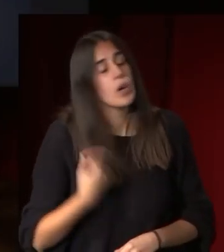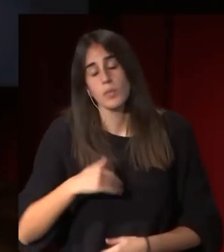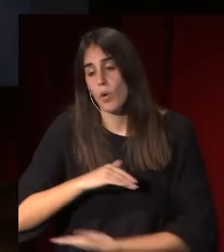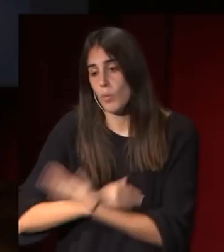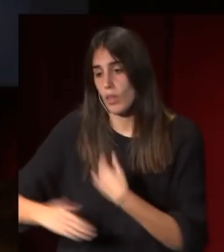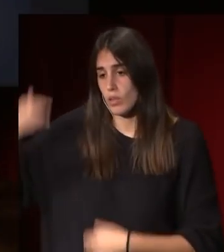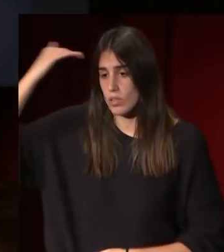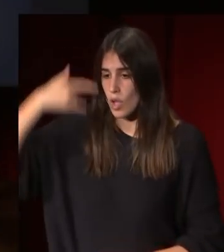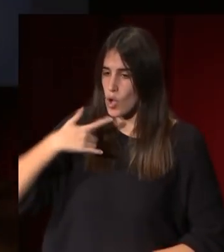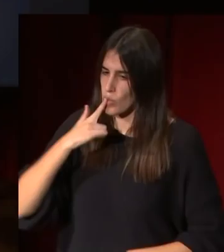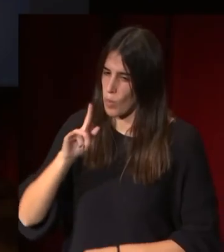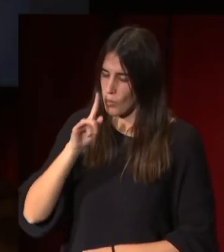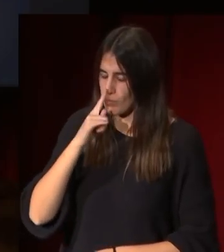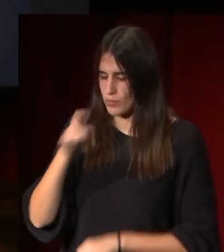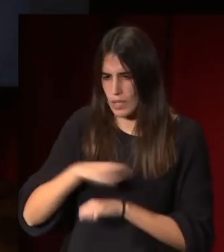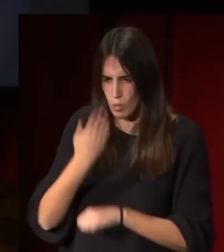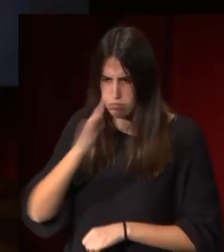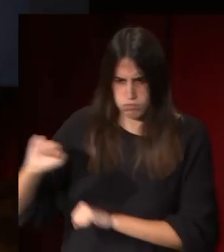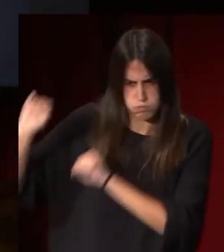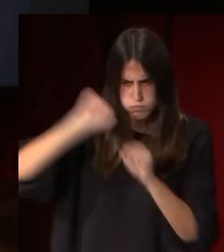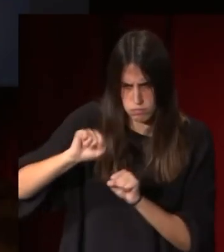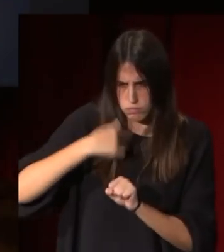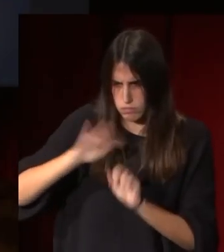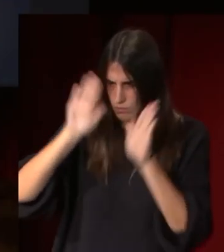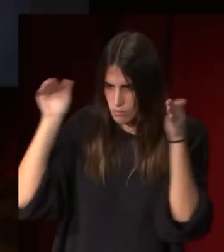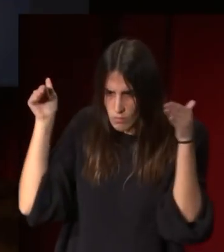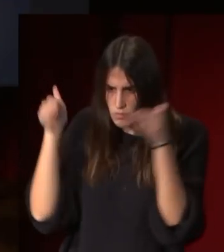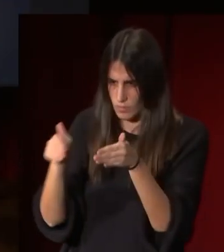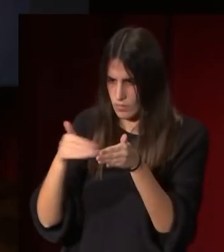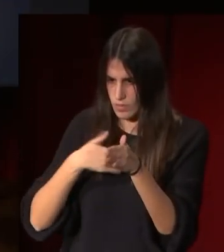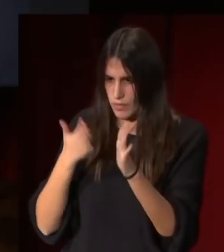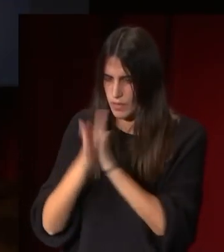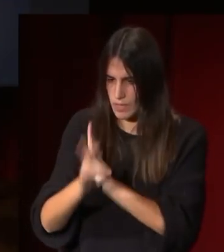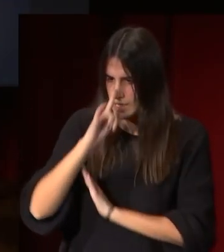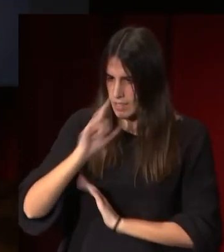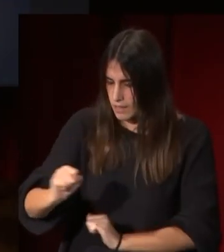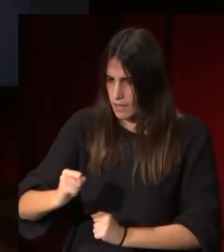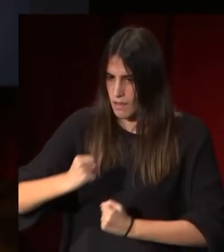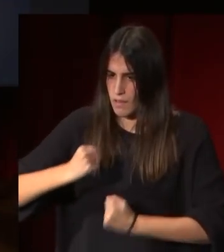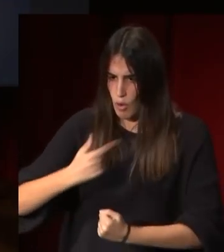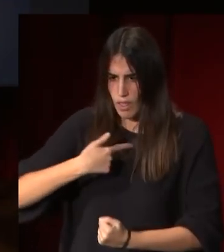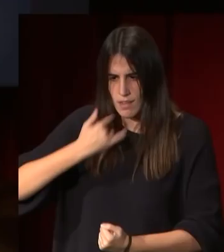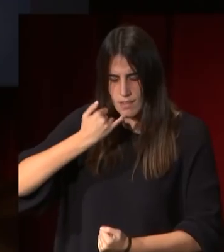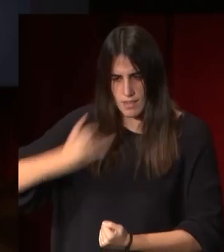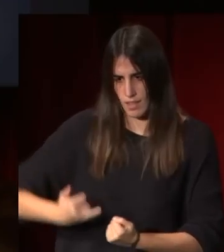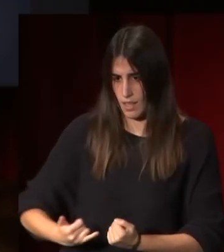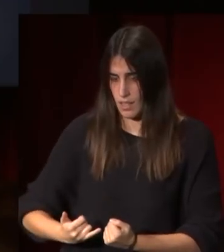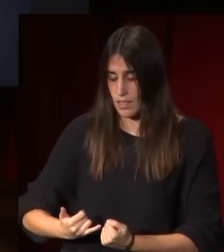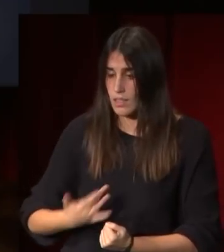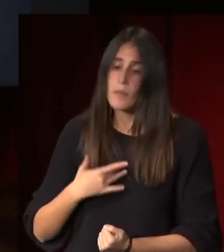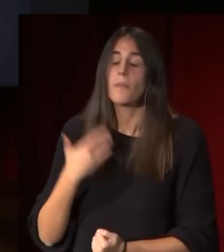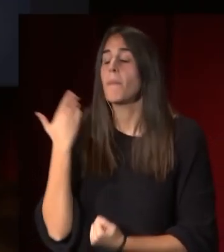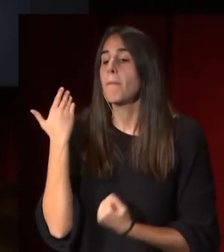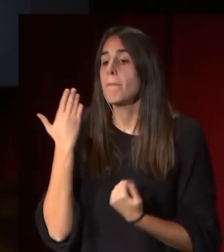en una actitud defensiva muy concentrado en ese gesto de decisión de fuerza de energía y que